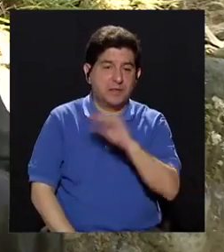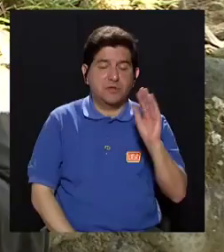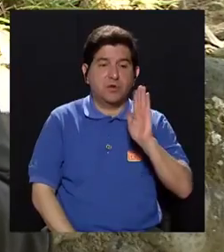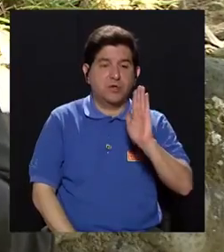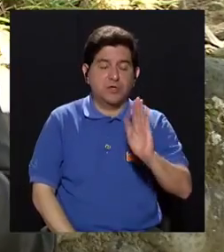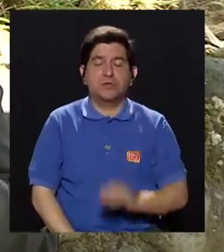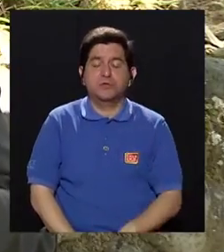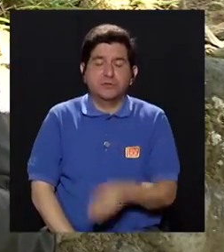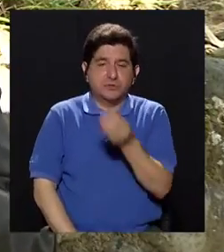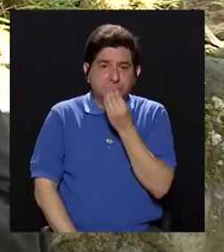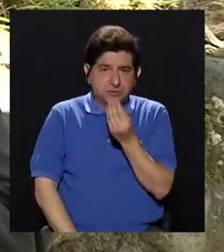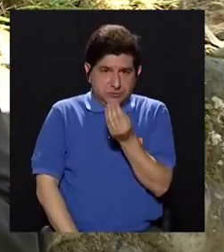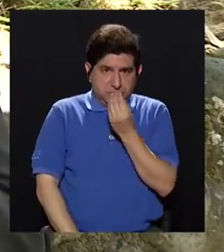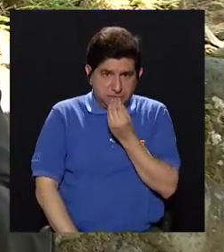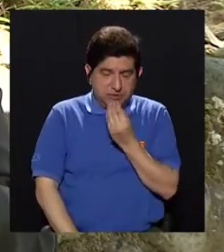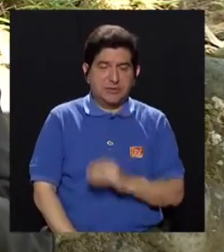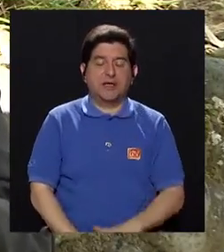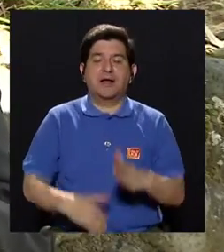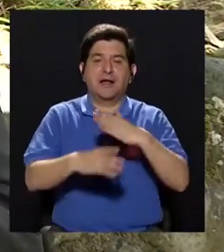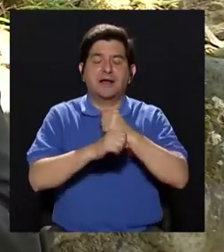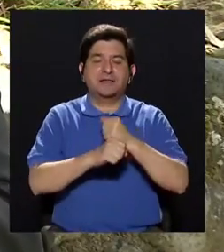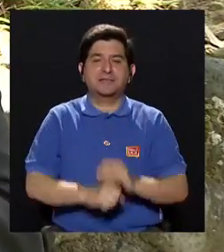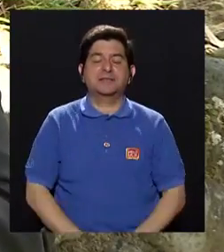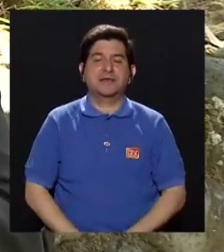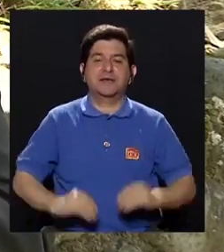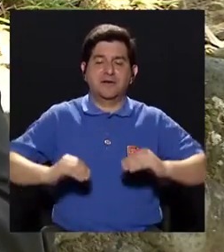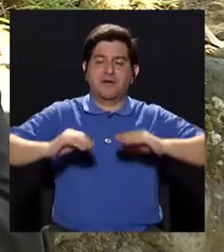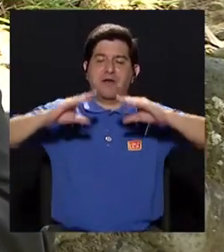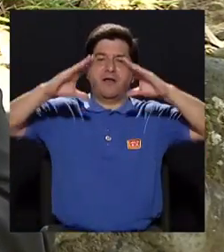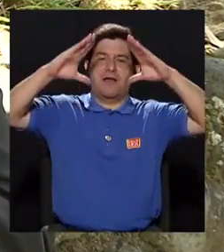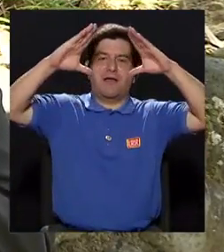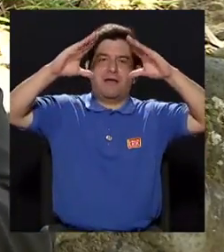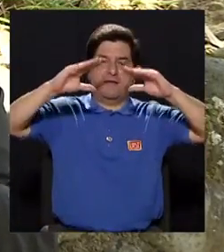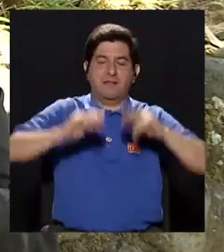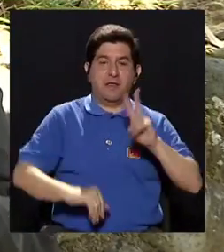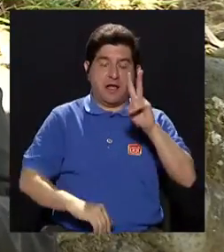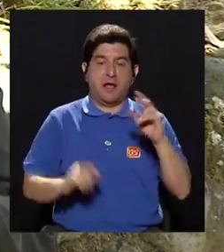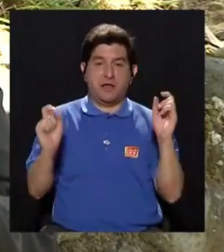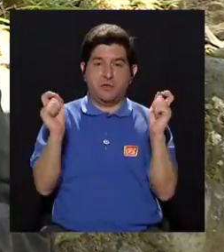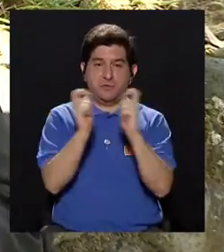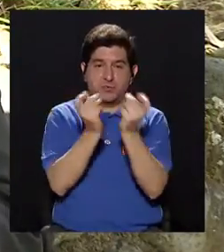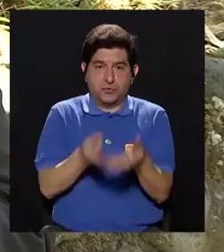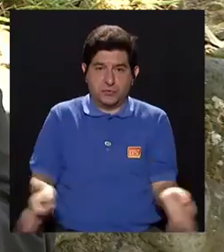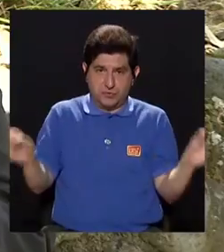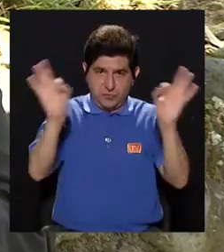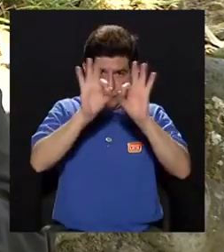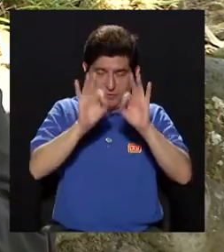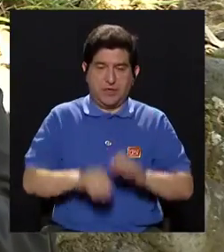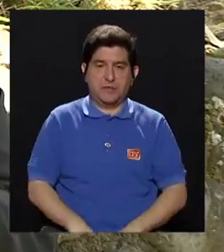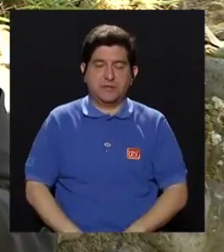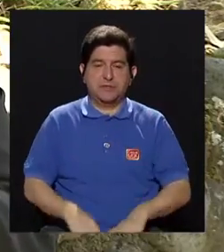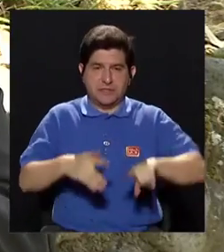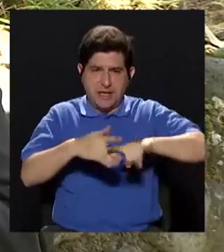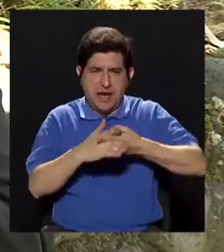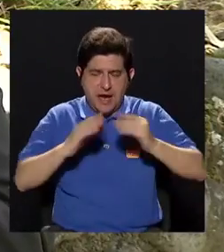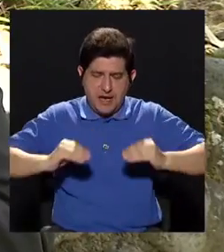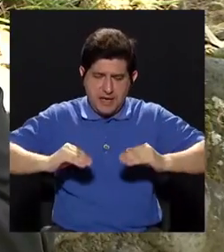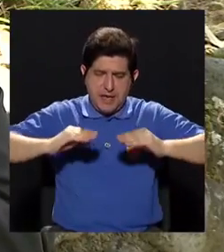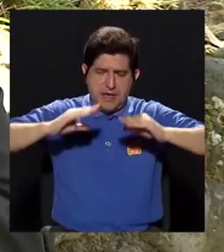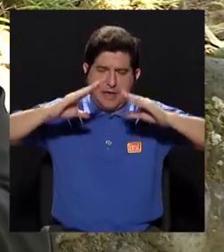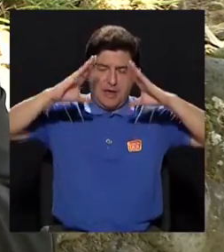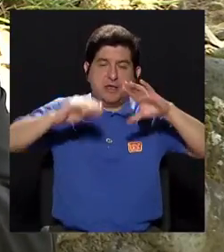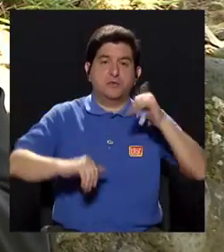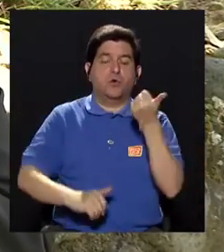ingesta de alimento la realizan durante horas del día. Y hay dos picos, uno cuando empieza la mañana